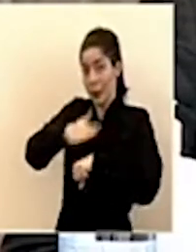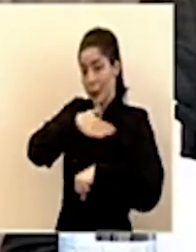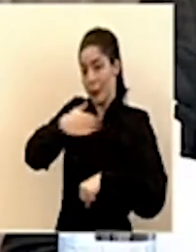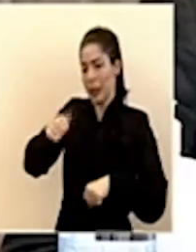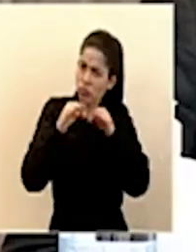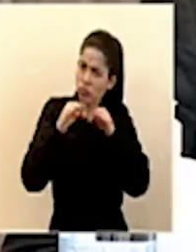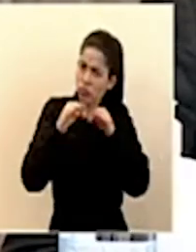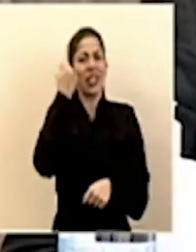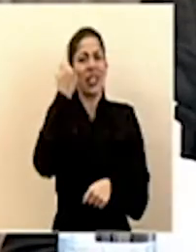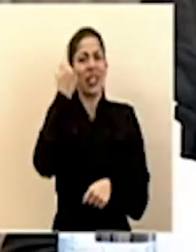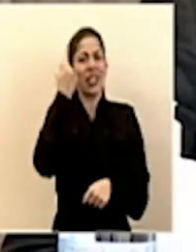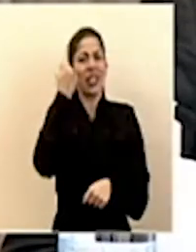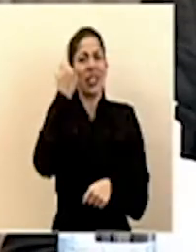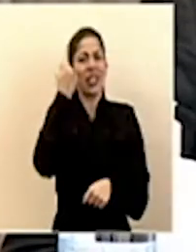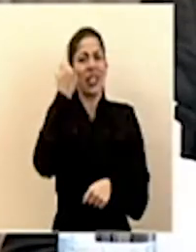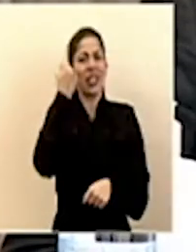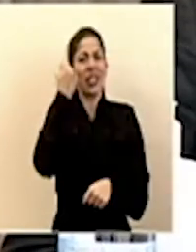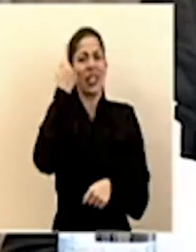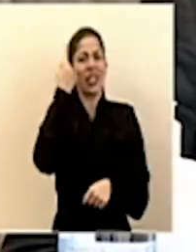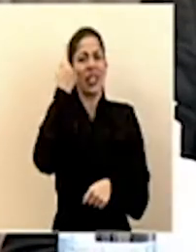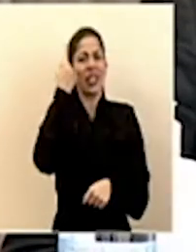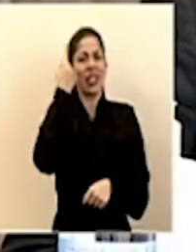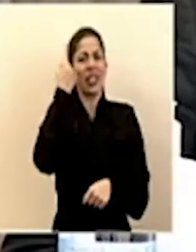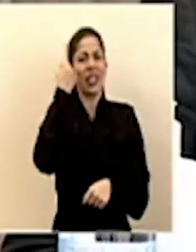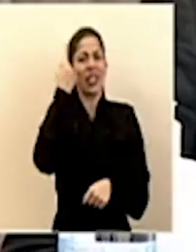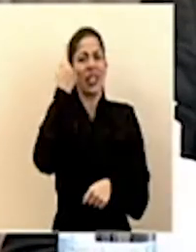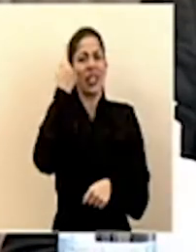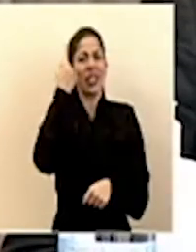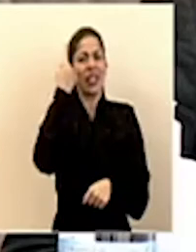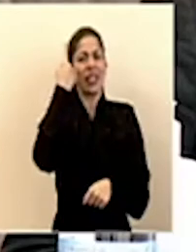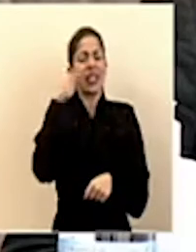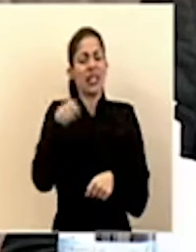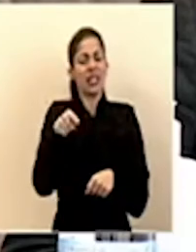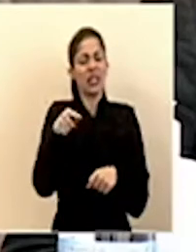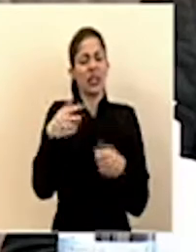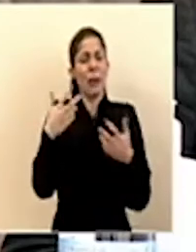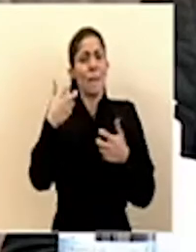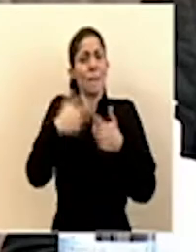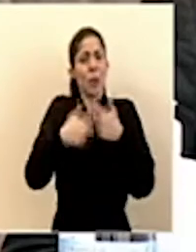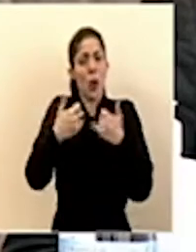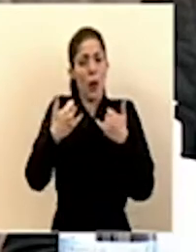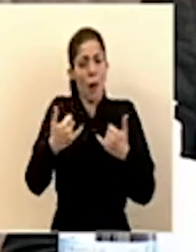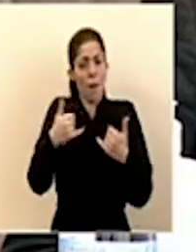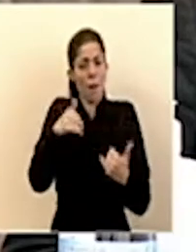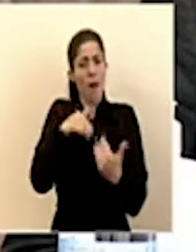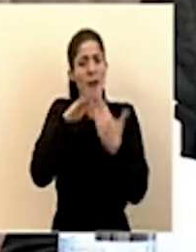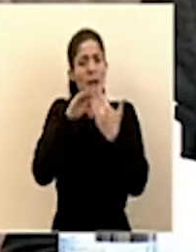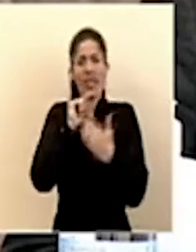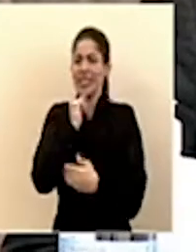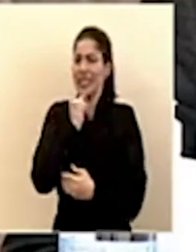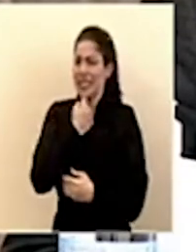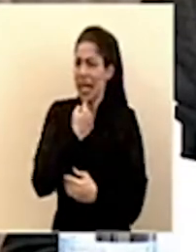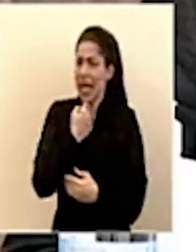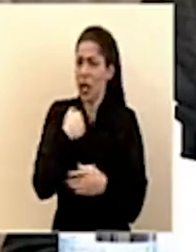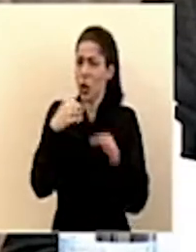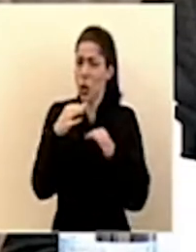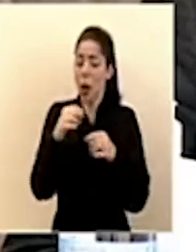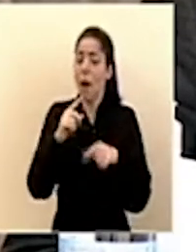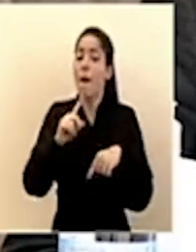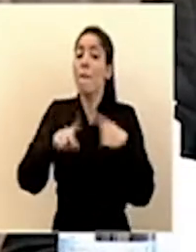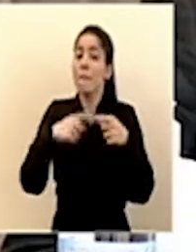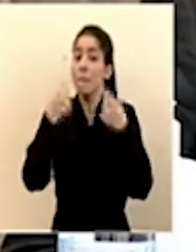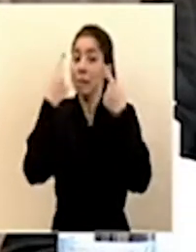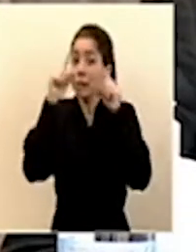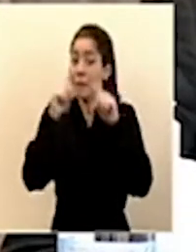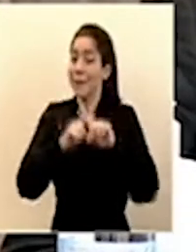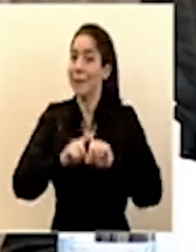ampliar para que la gente sepa la seriedad del problema que enfrentamos. Vamos a salir, pero